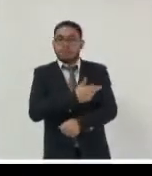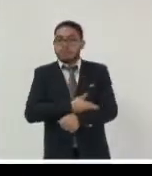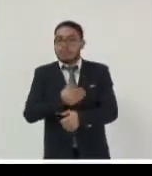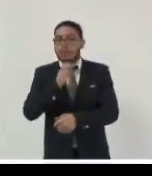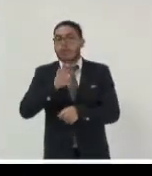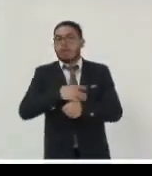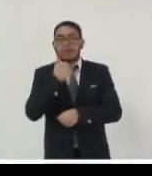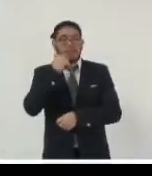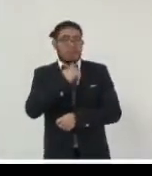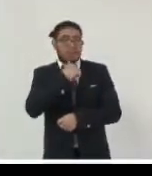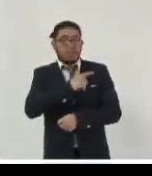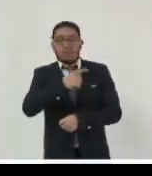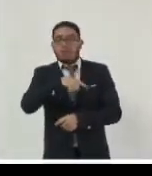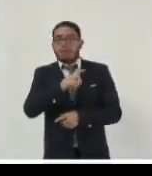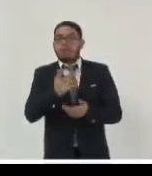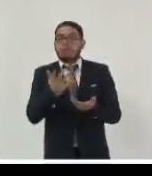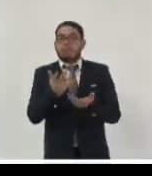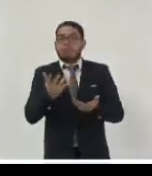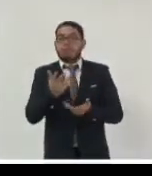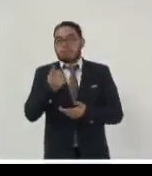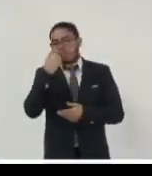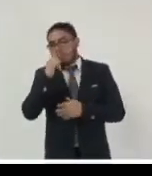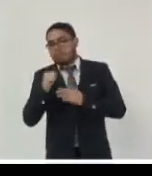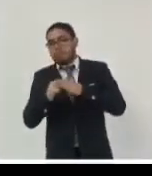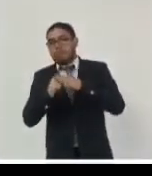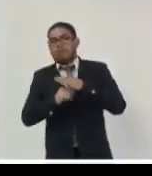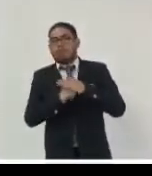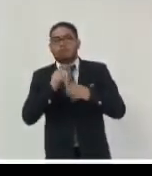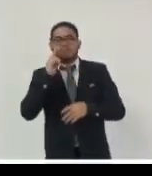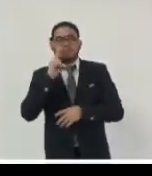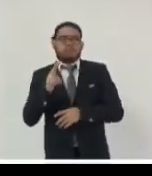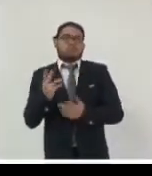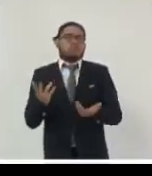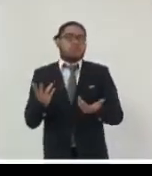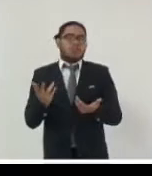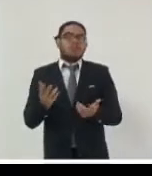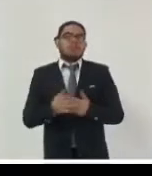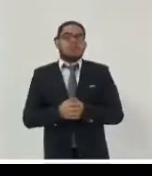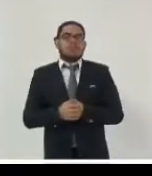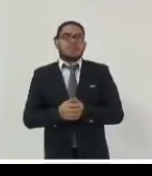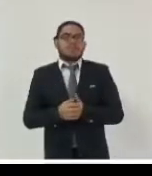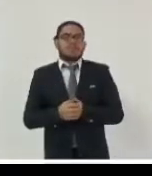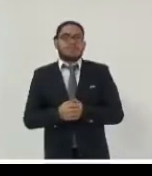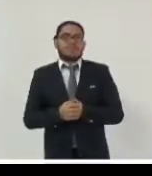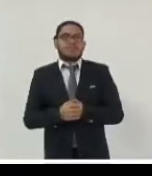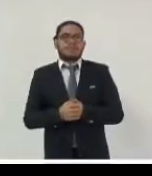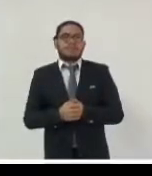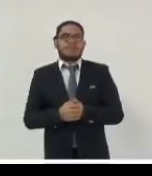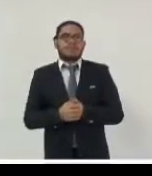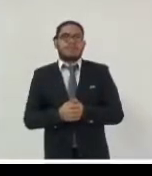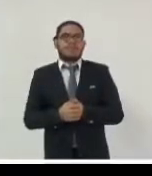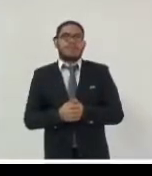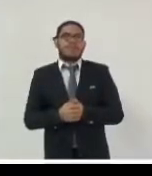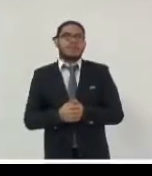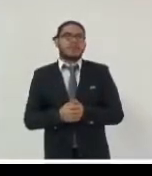porque aún hoy no se implementa para documentos de soporte de álgica hay organismos que ni siquiera para sus viejos